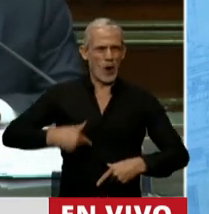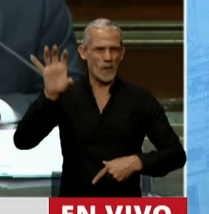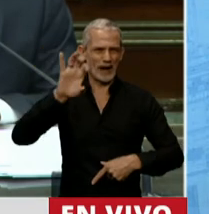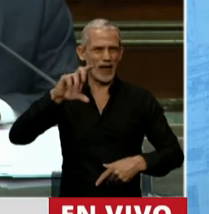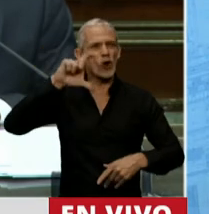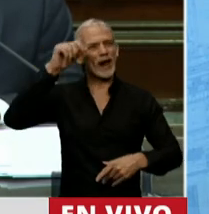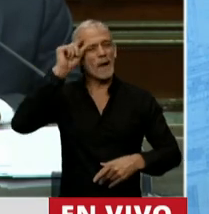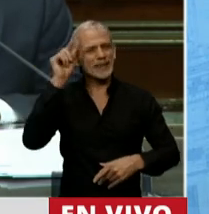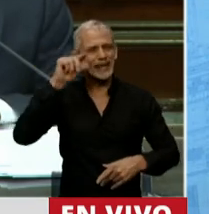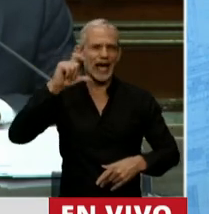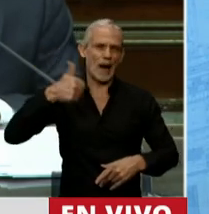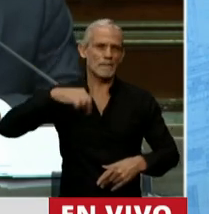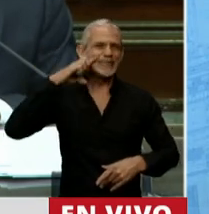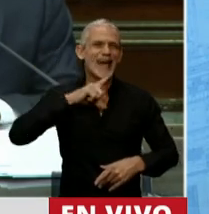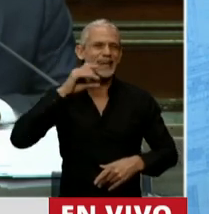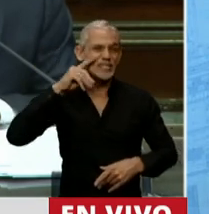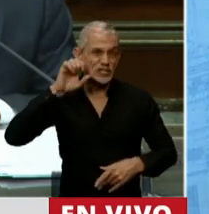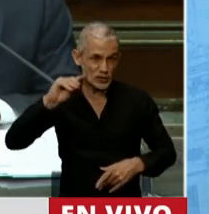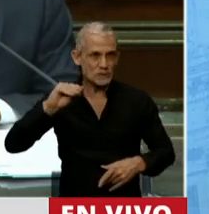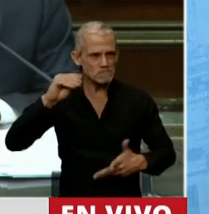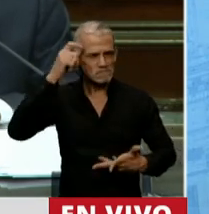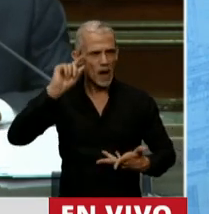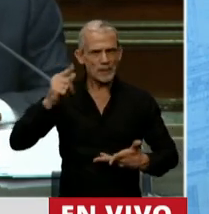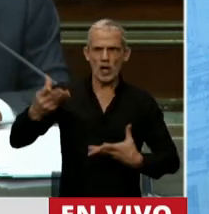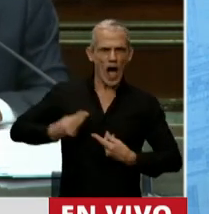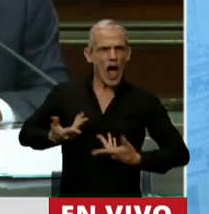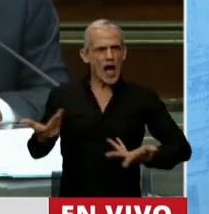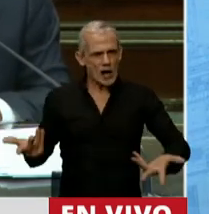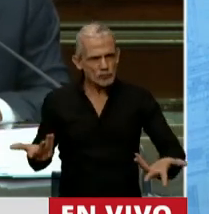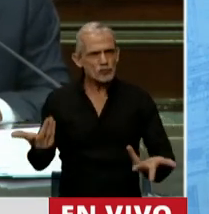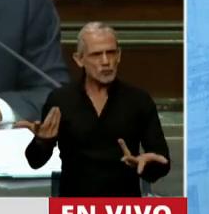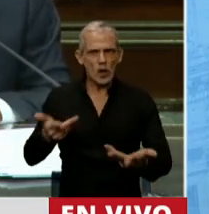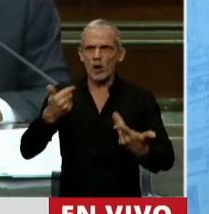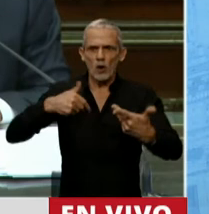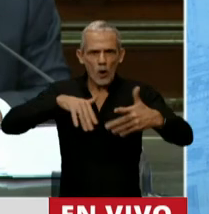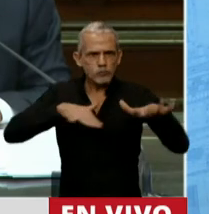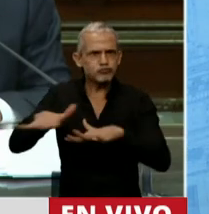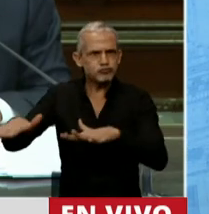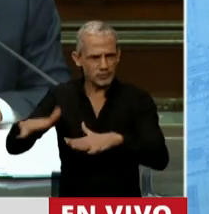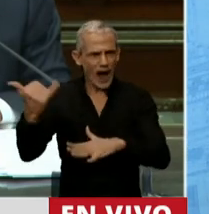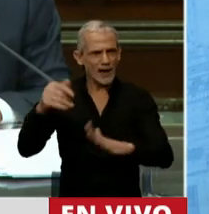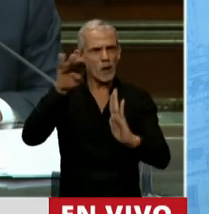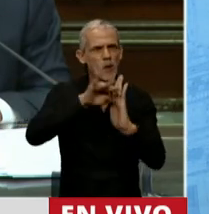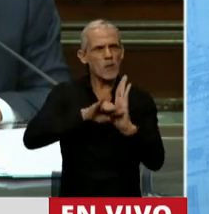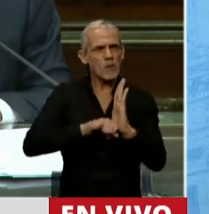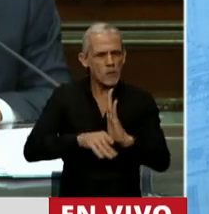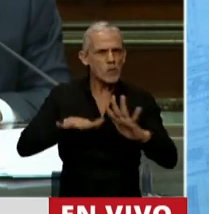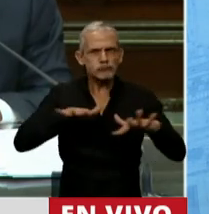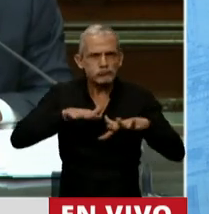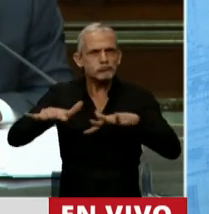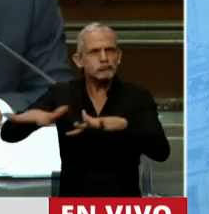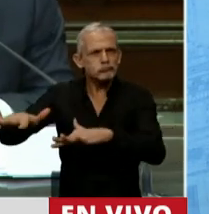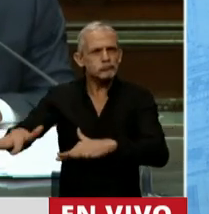Jorge Capitaniz, que ha puesto en movimiento una serie de acciones que han